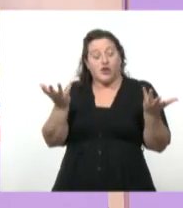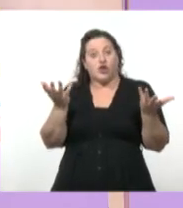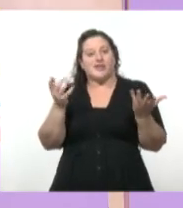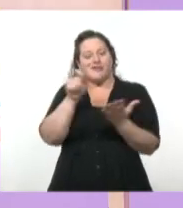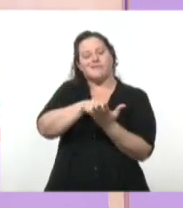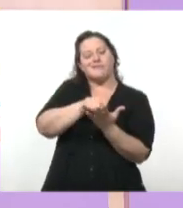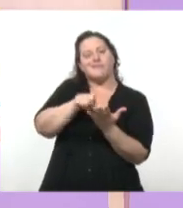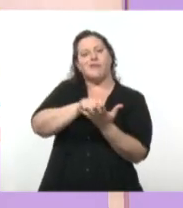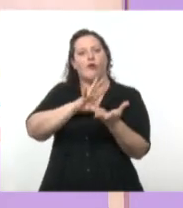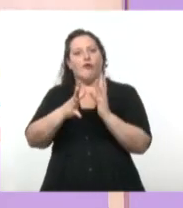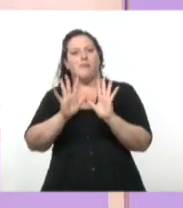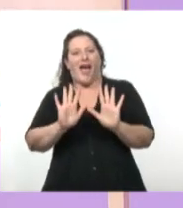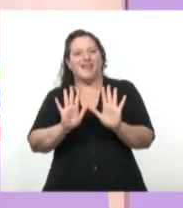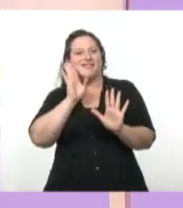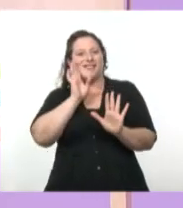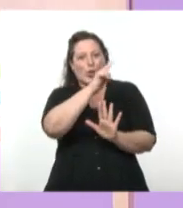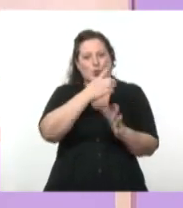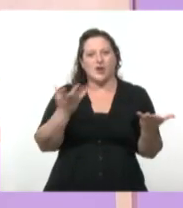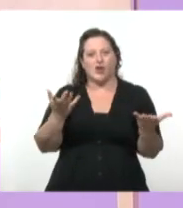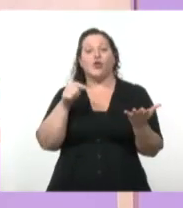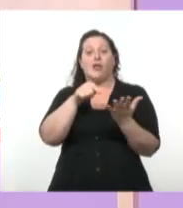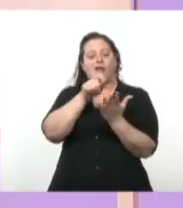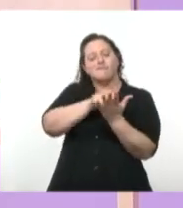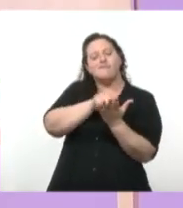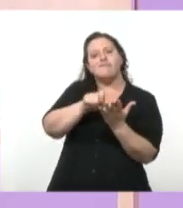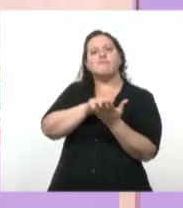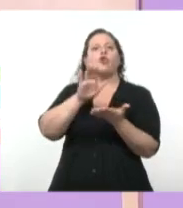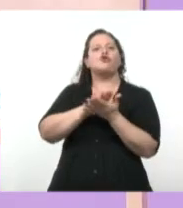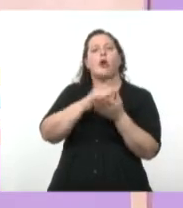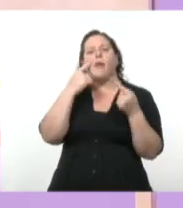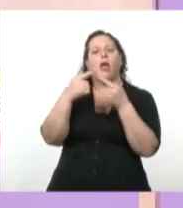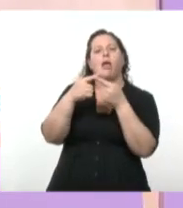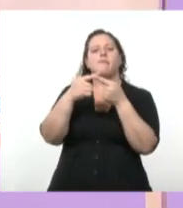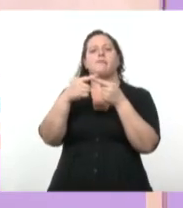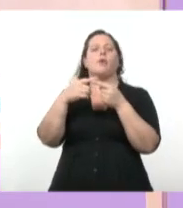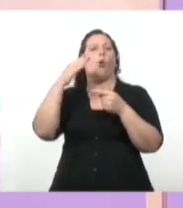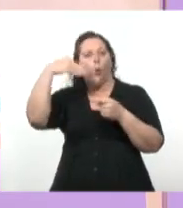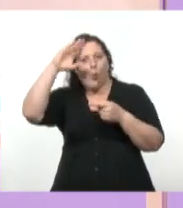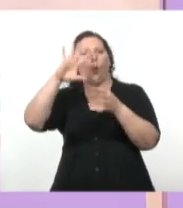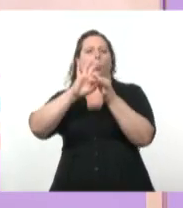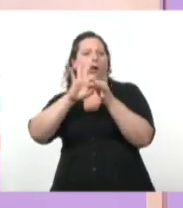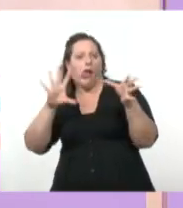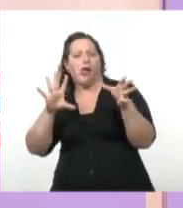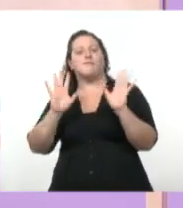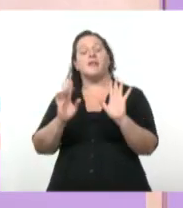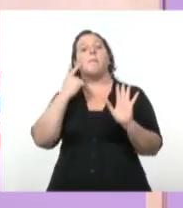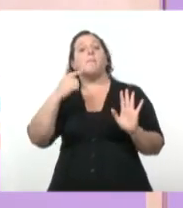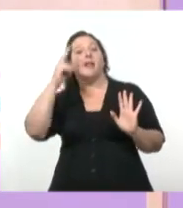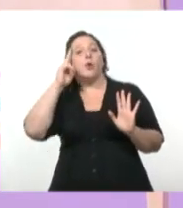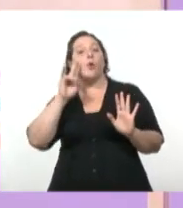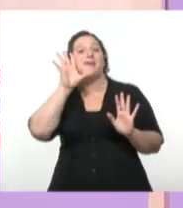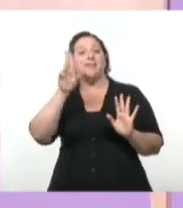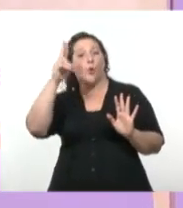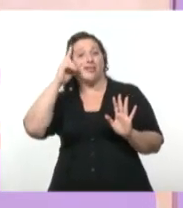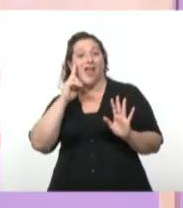independencia cubana. bueno, va a ser referente posteriormente, ya en 1959, a ser referente la figura de